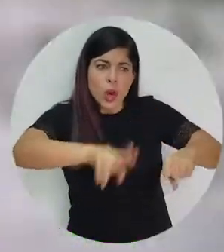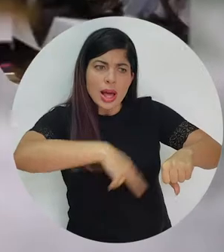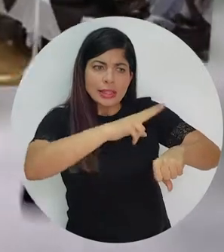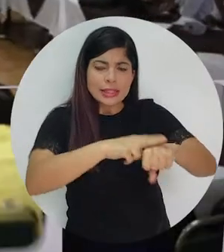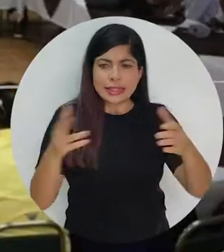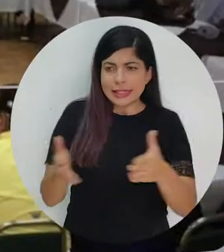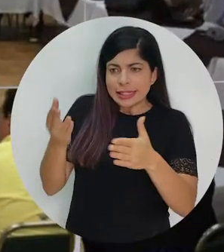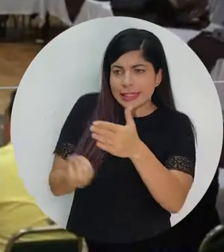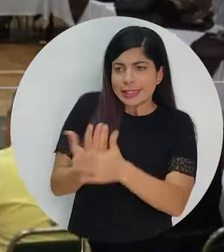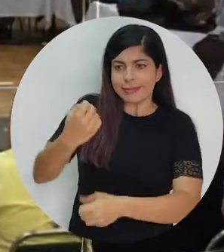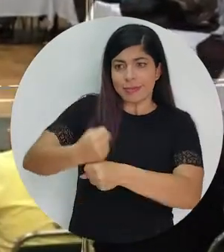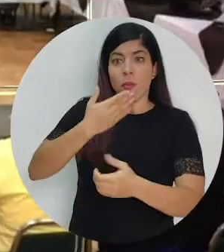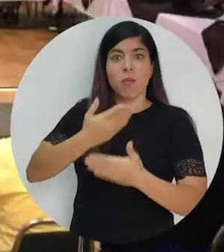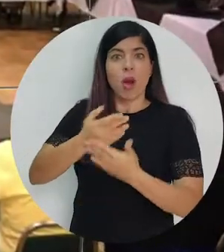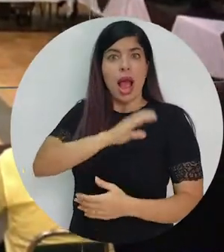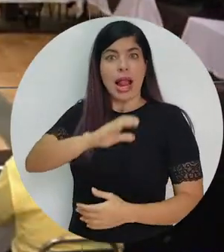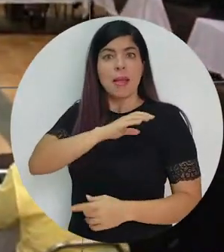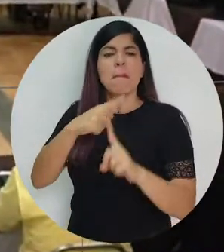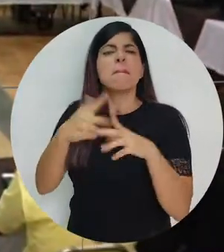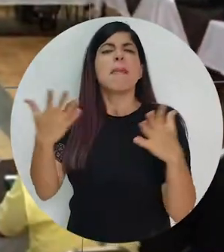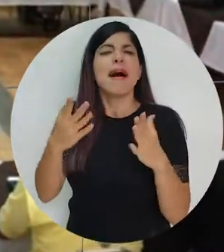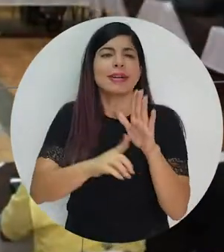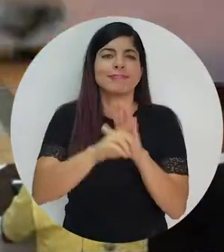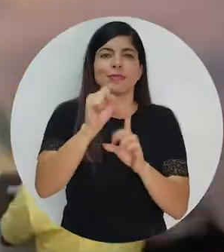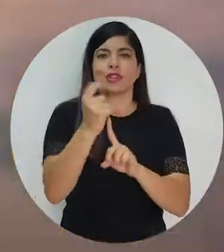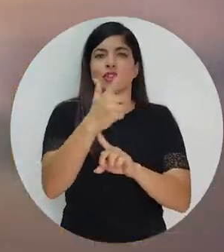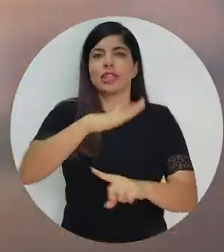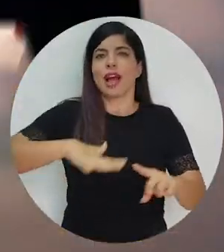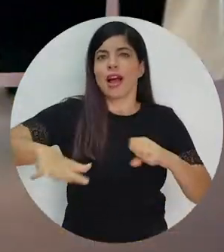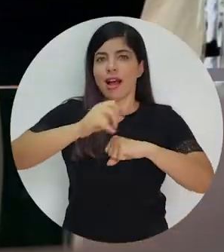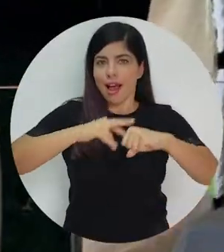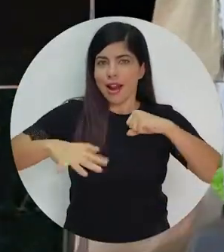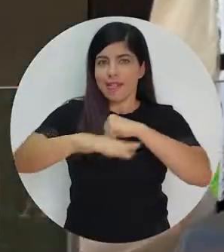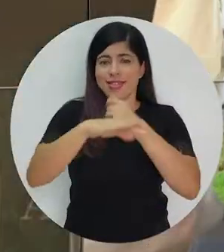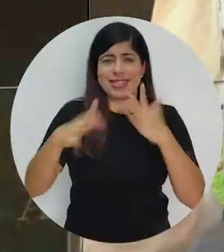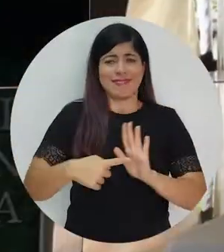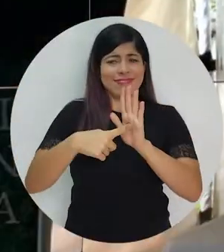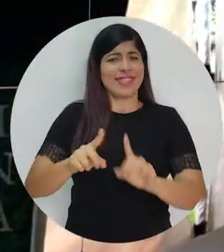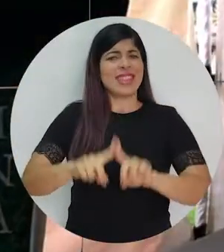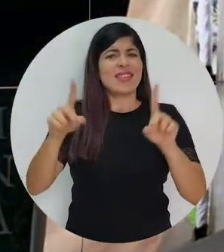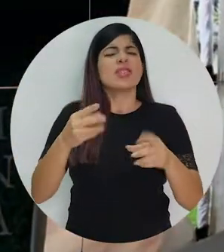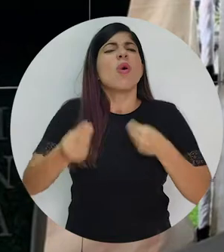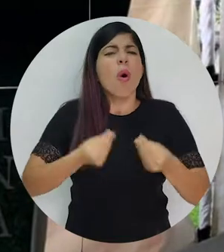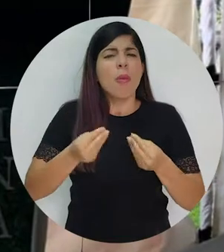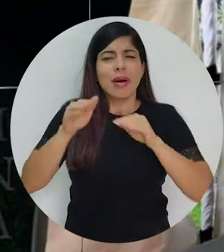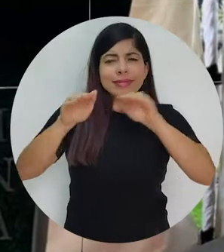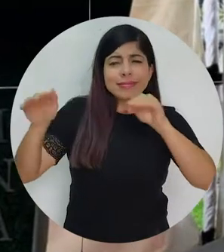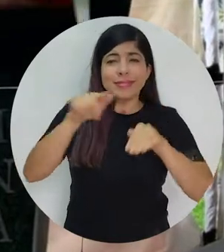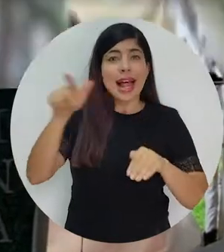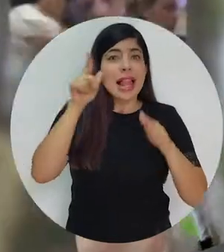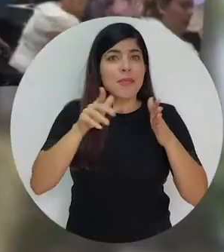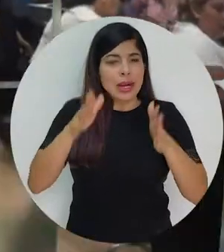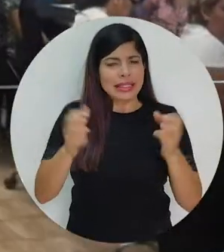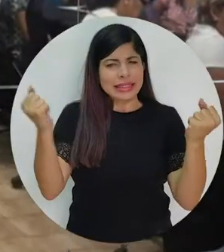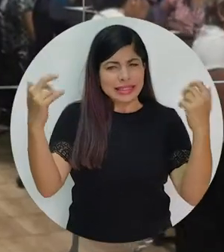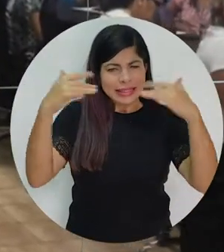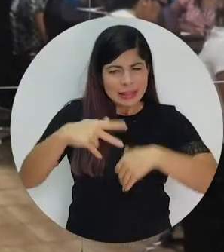nacional, el fomento a la generación de empleo de calidad y el desarrollo social del Caribe. Hemos marcado la diferencia llamando a los y las